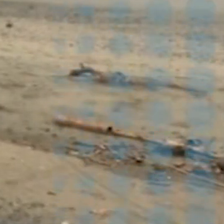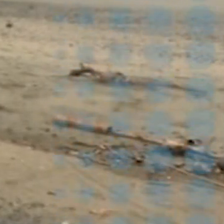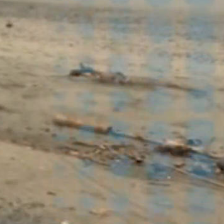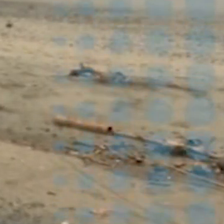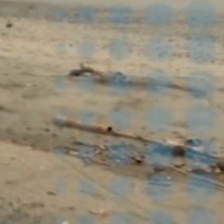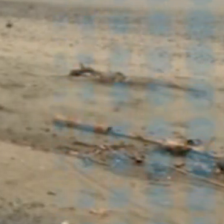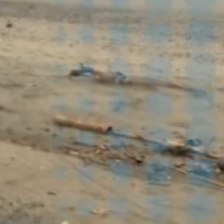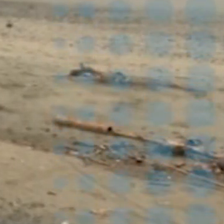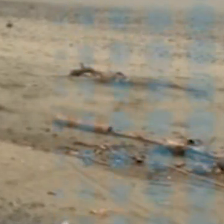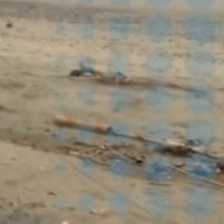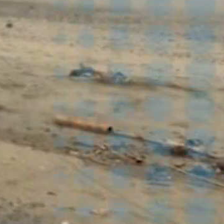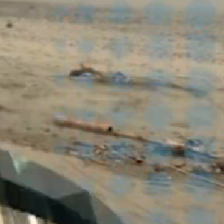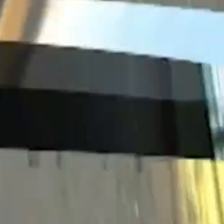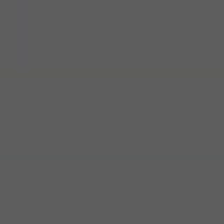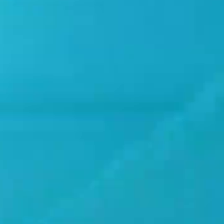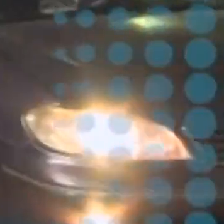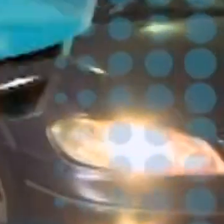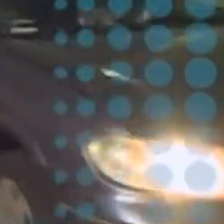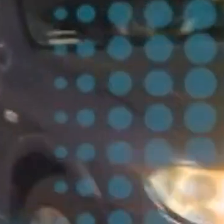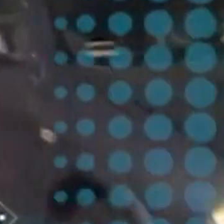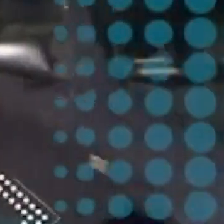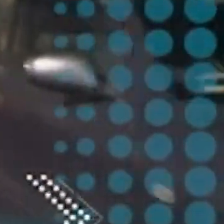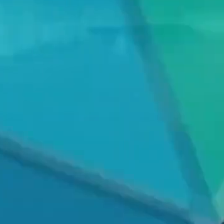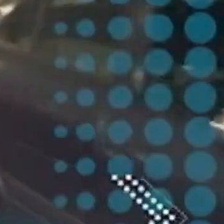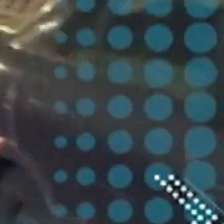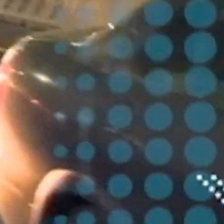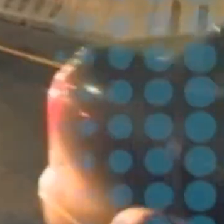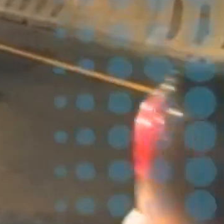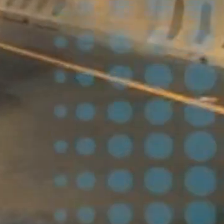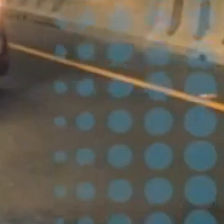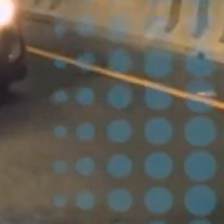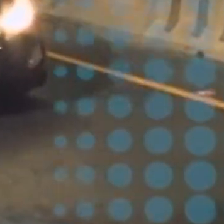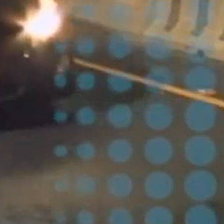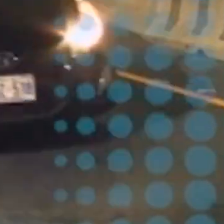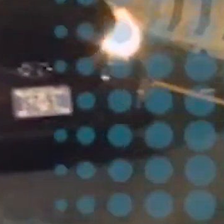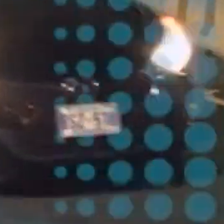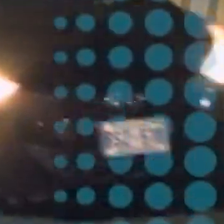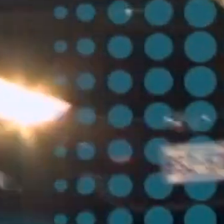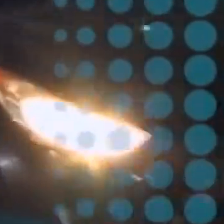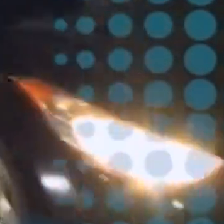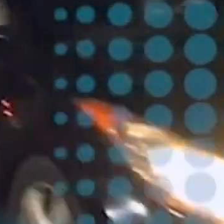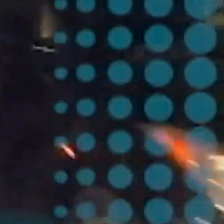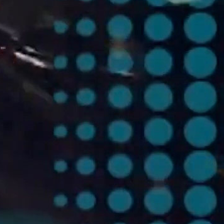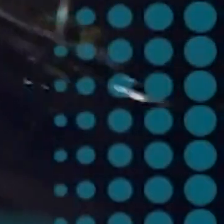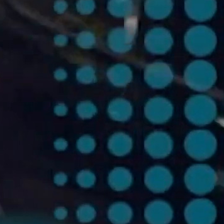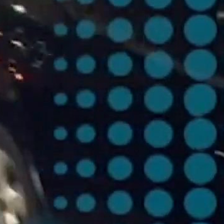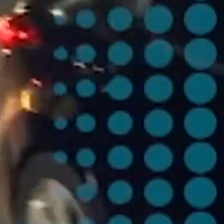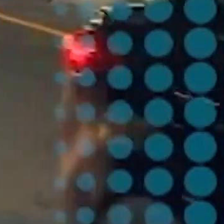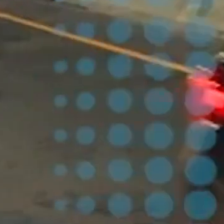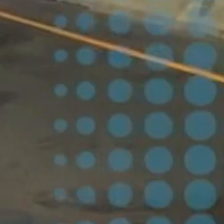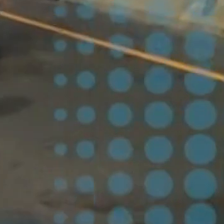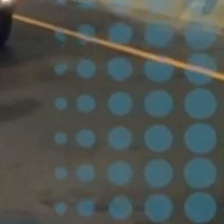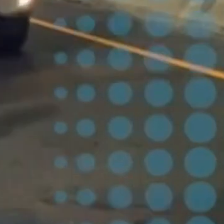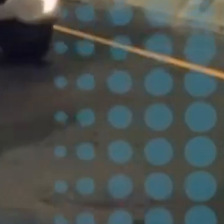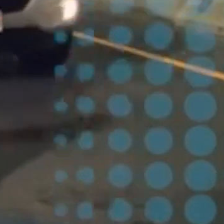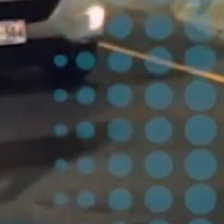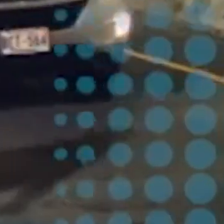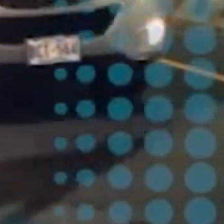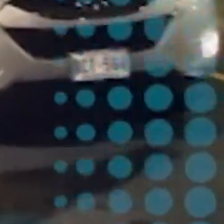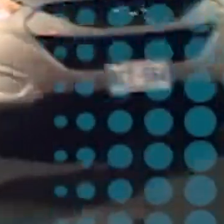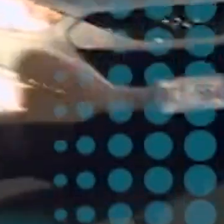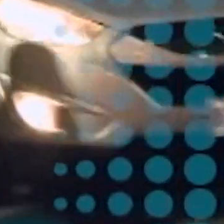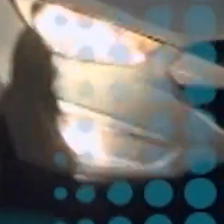cantones y distritos aledaños. El Registro Nacional iniciará un proceso de denuncia ante el Ministerio